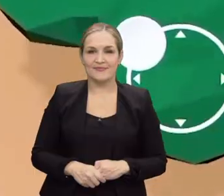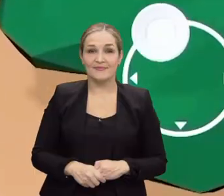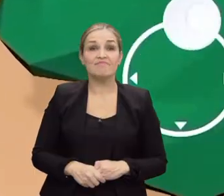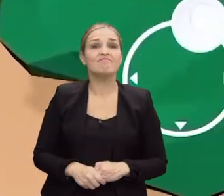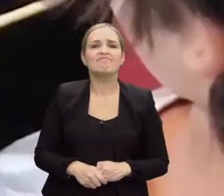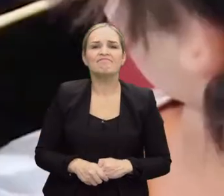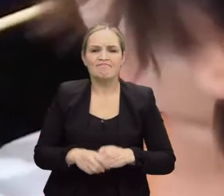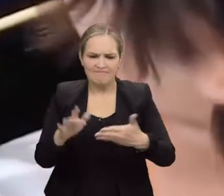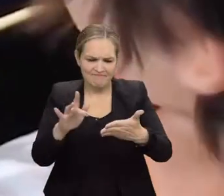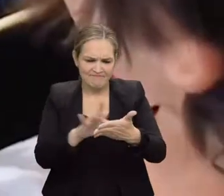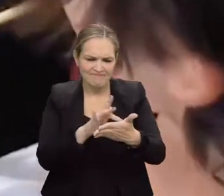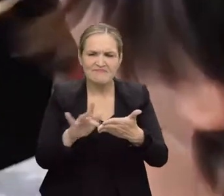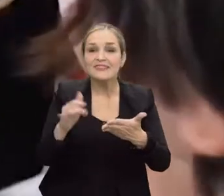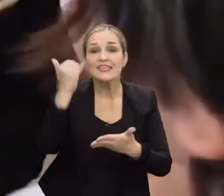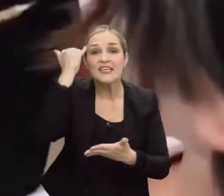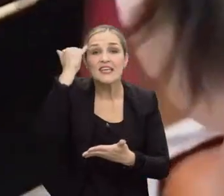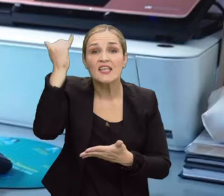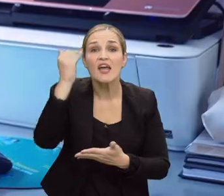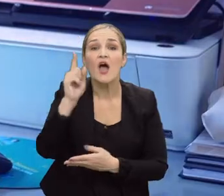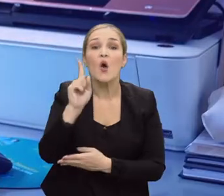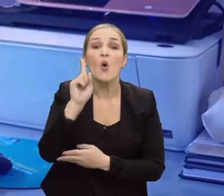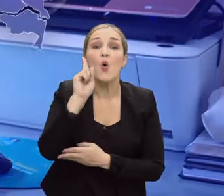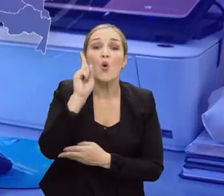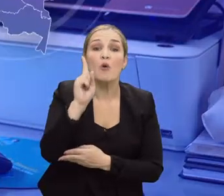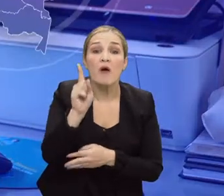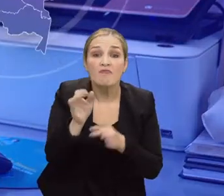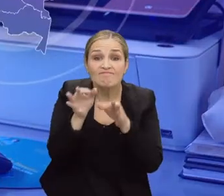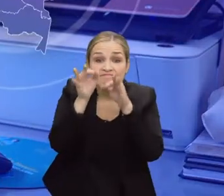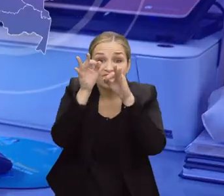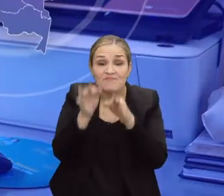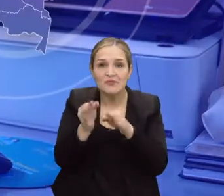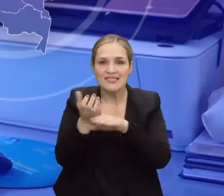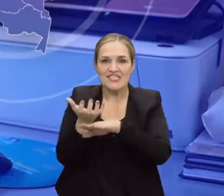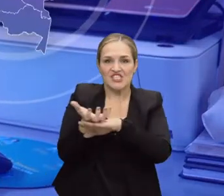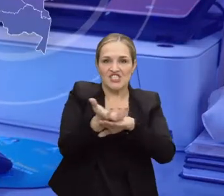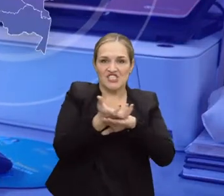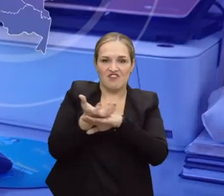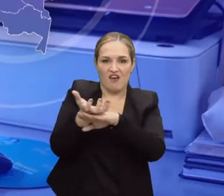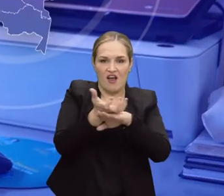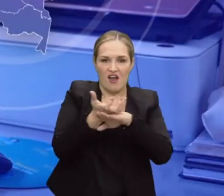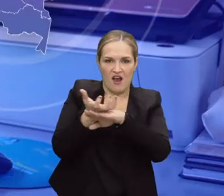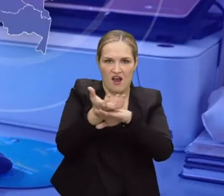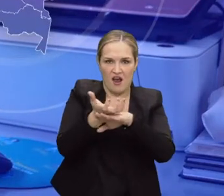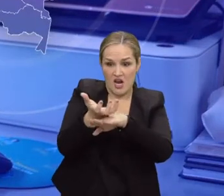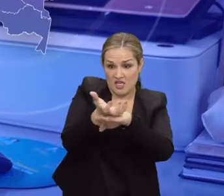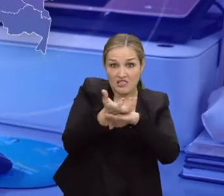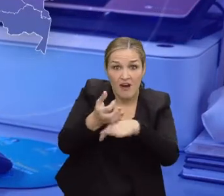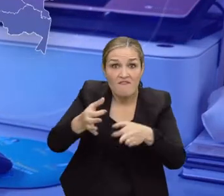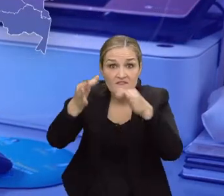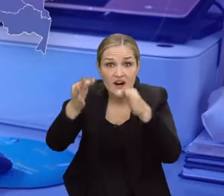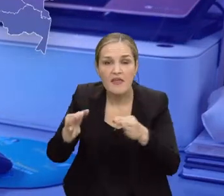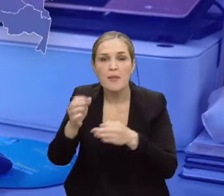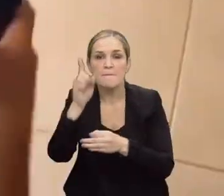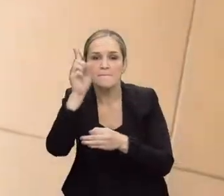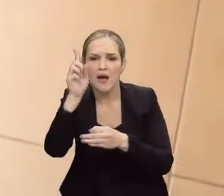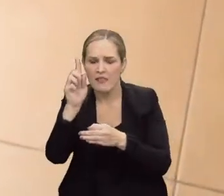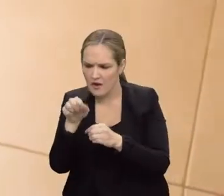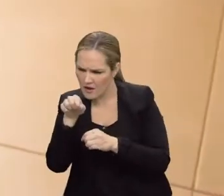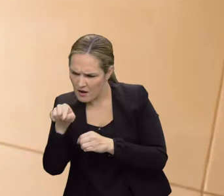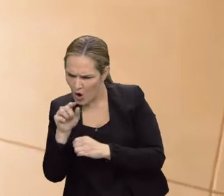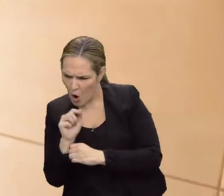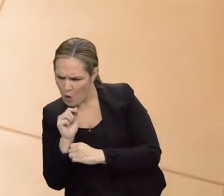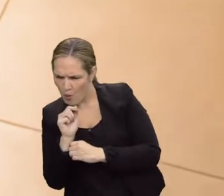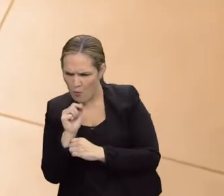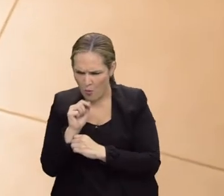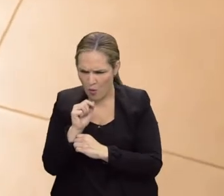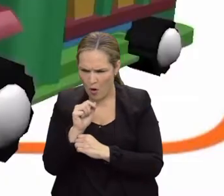Orondo nace de una exploración inicial con una chiva verdadera de madera en la que hicimos